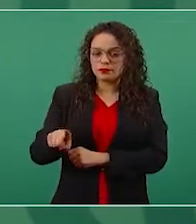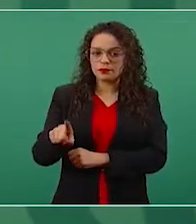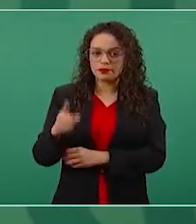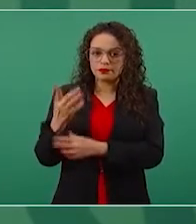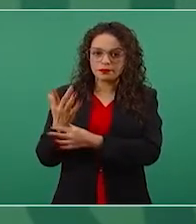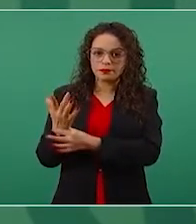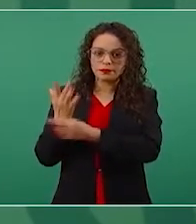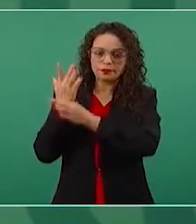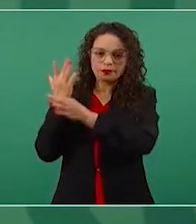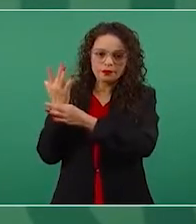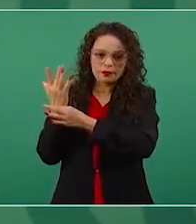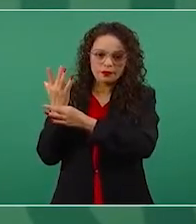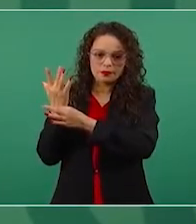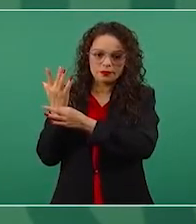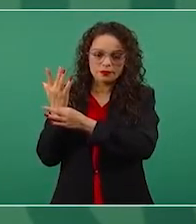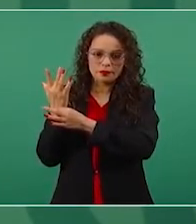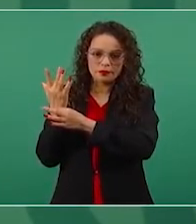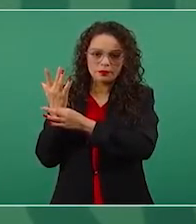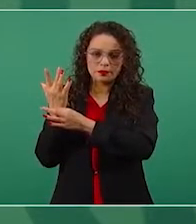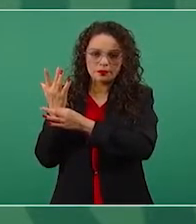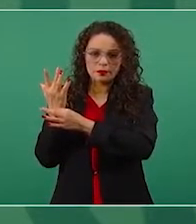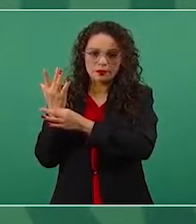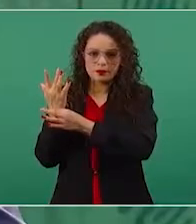había salido